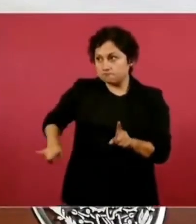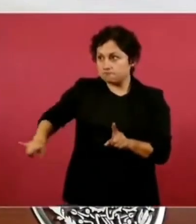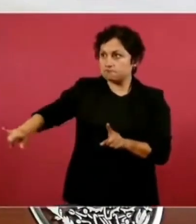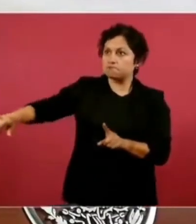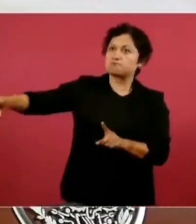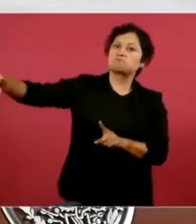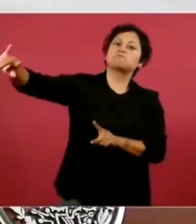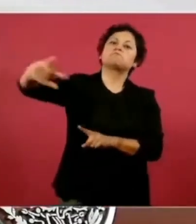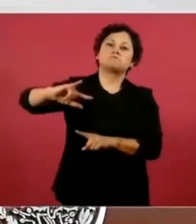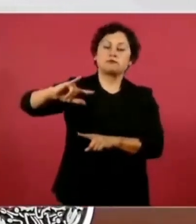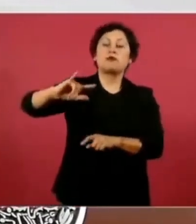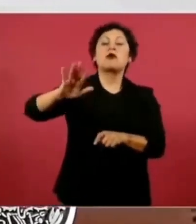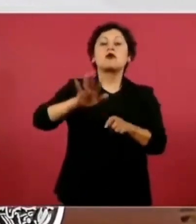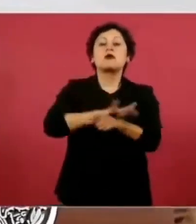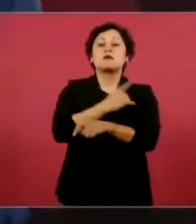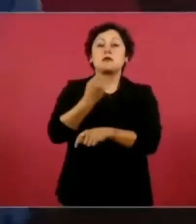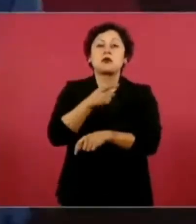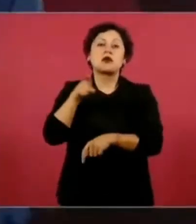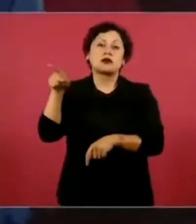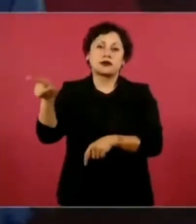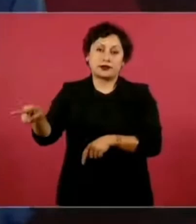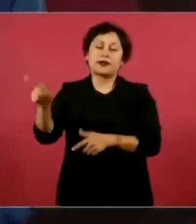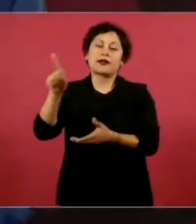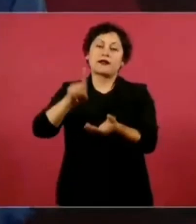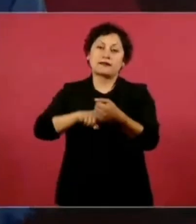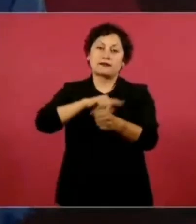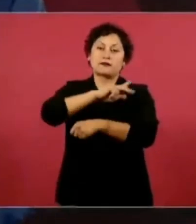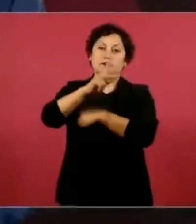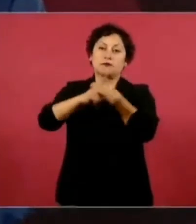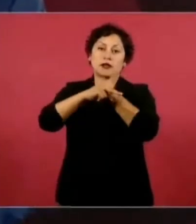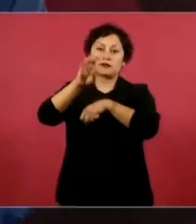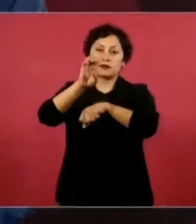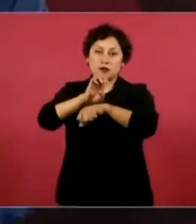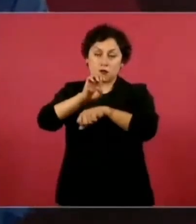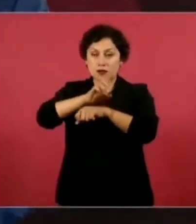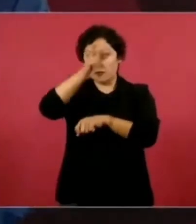por el espacio aéreo de Ecuador ni de Perú,